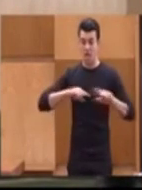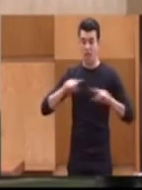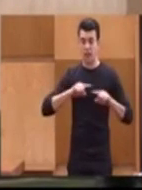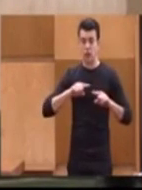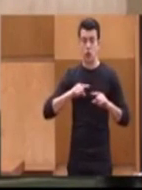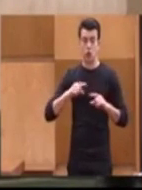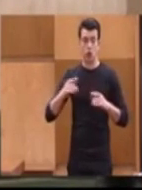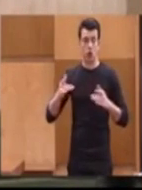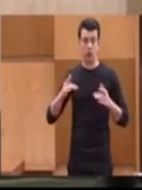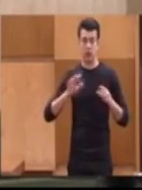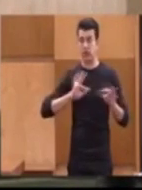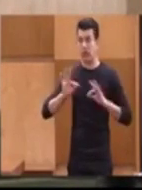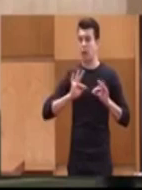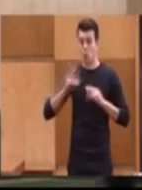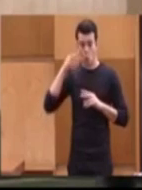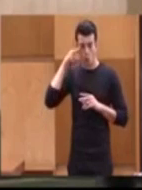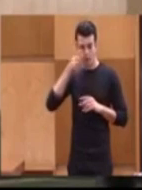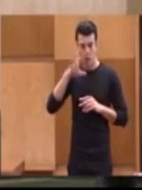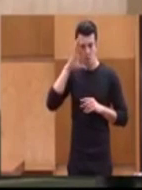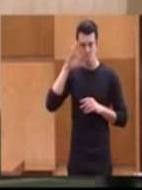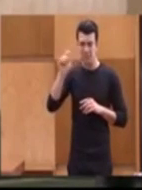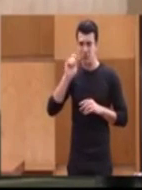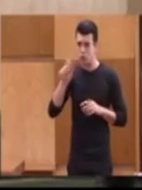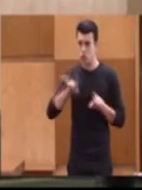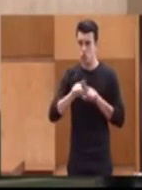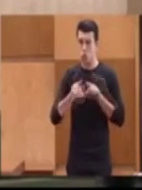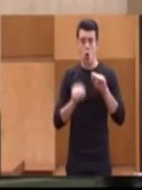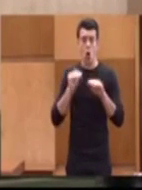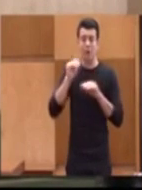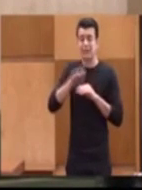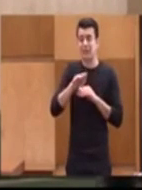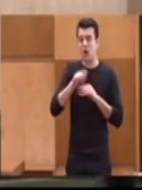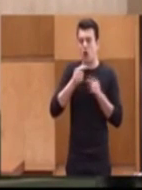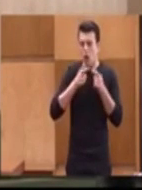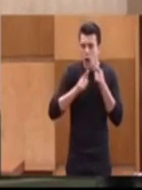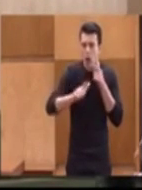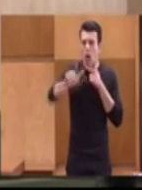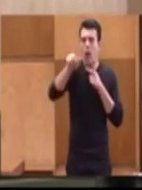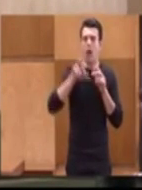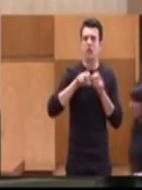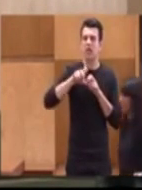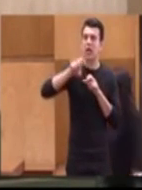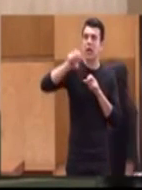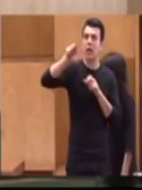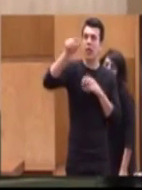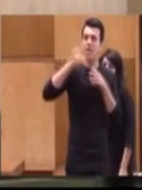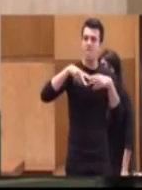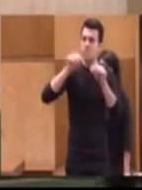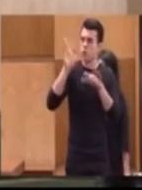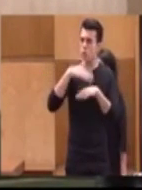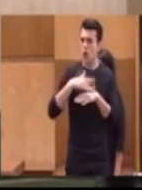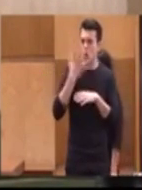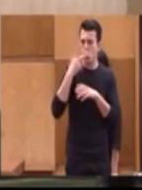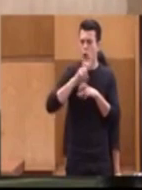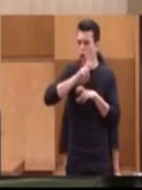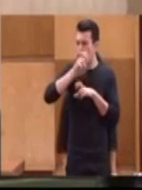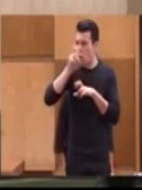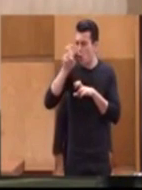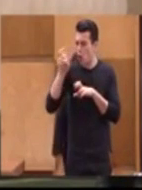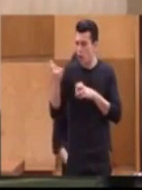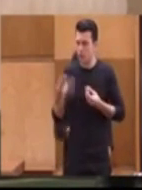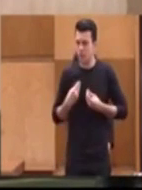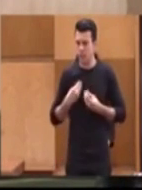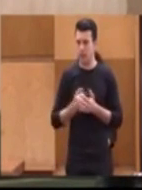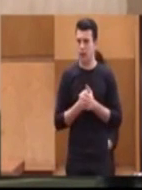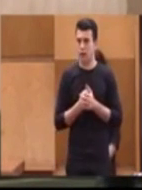Salvador Tavora. La jubilación, la pensión, es como un escalón largo al final de una escalera llena de peldaños, de diversos colores que pasan por tu